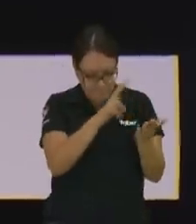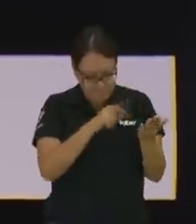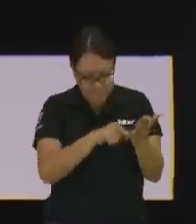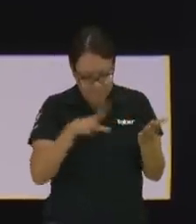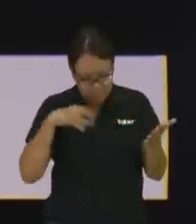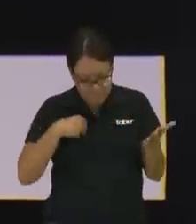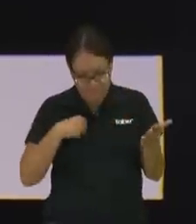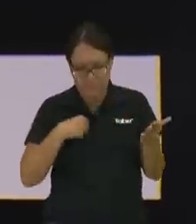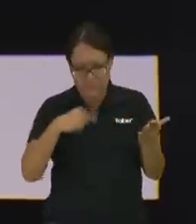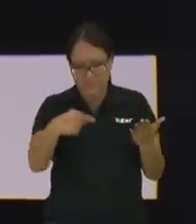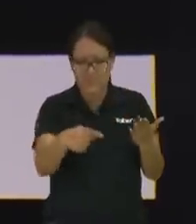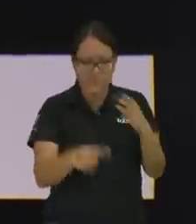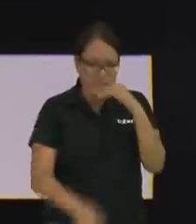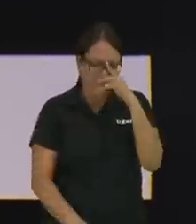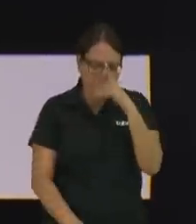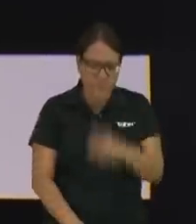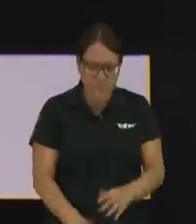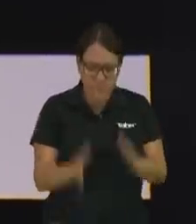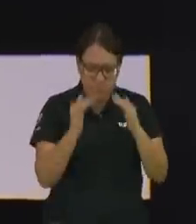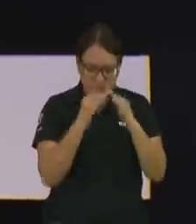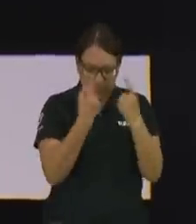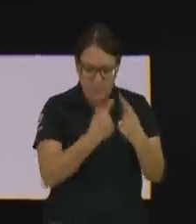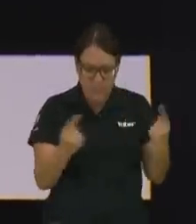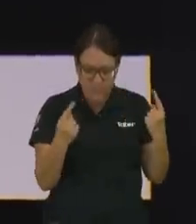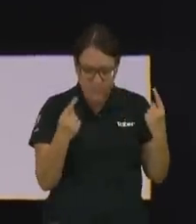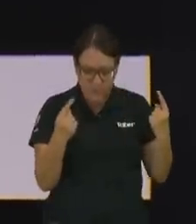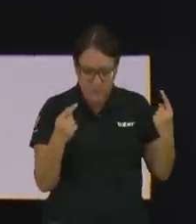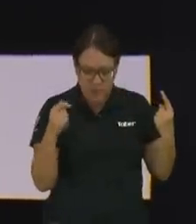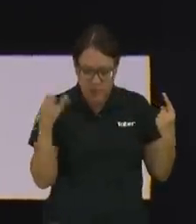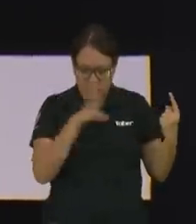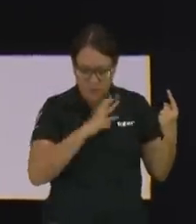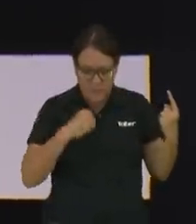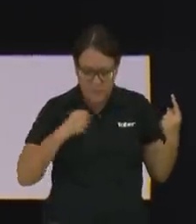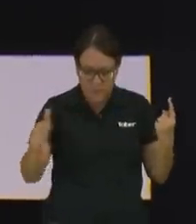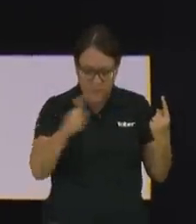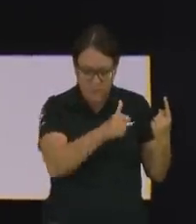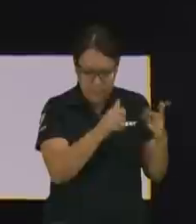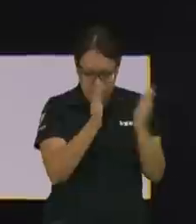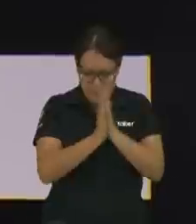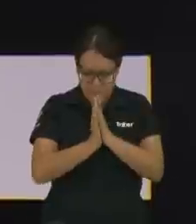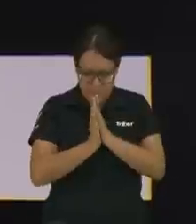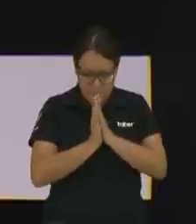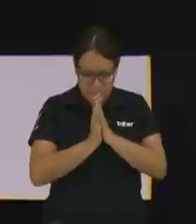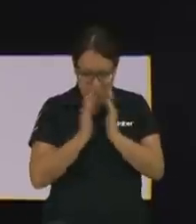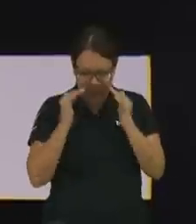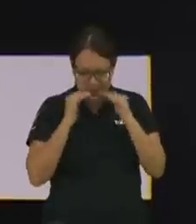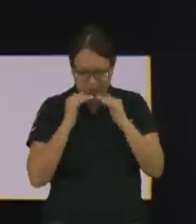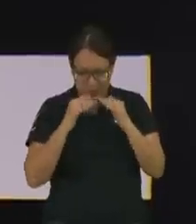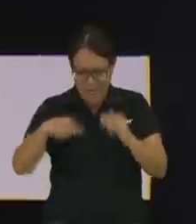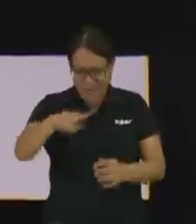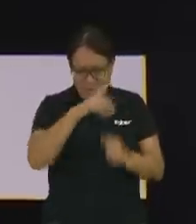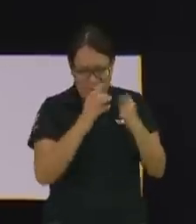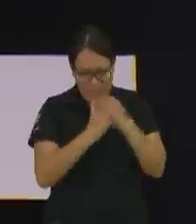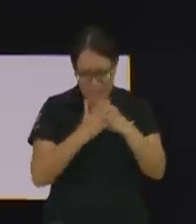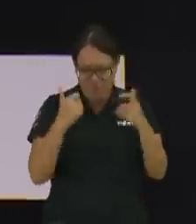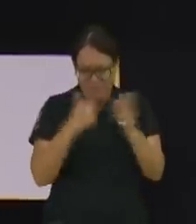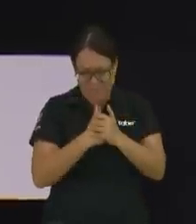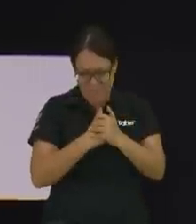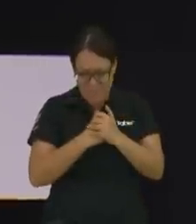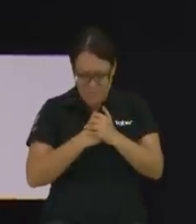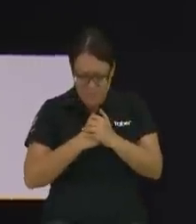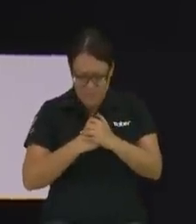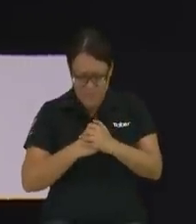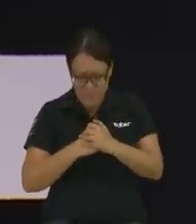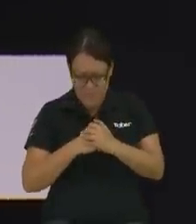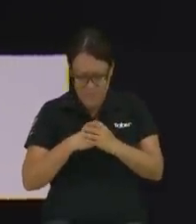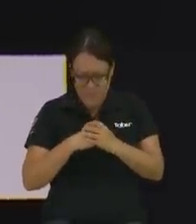Biblia Oro por las familias aquí representadas Por los que están atravesando desiertos Por